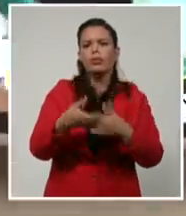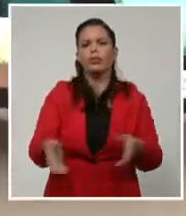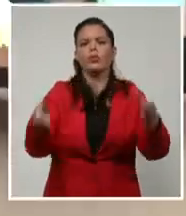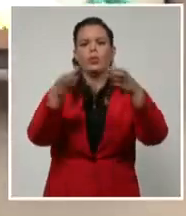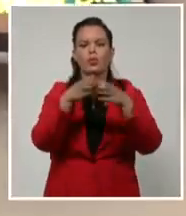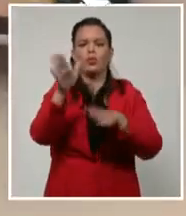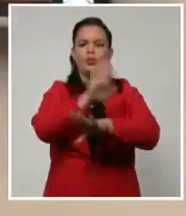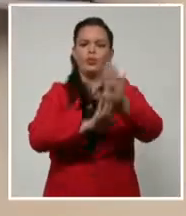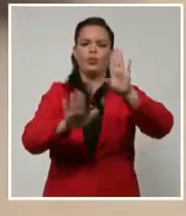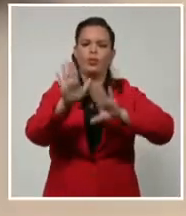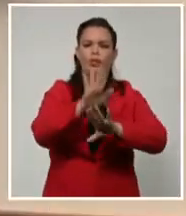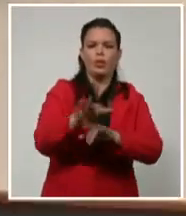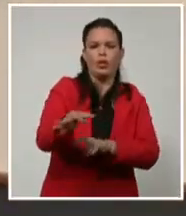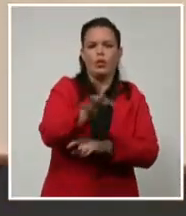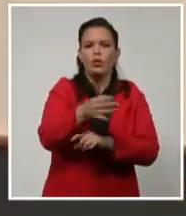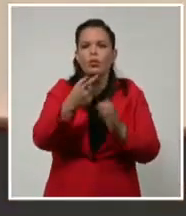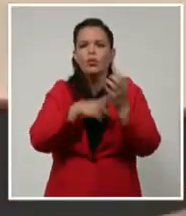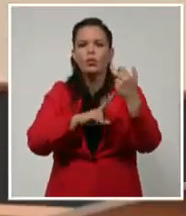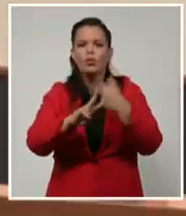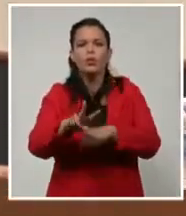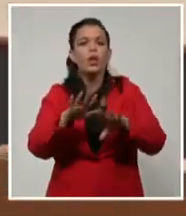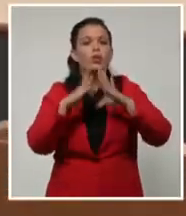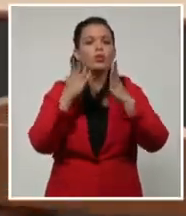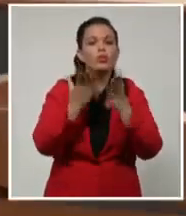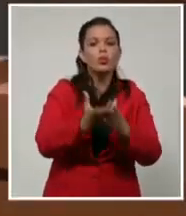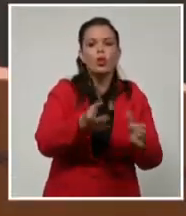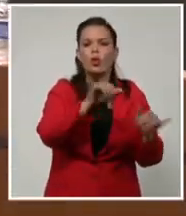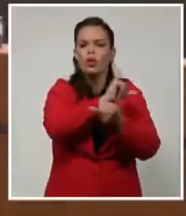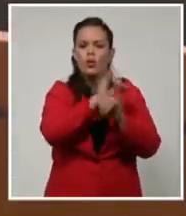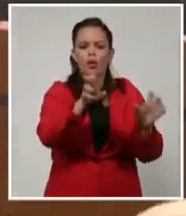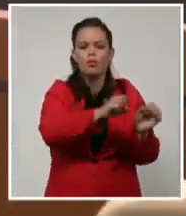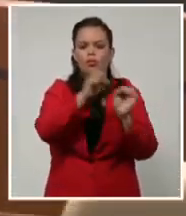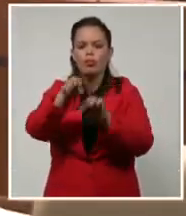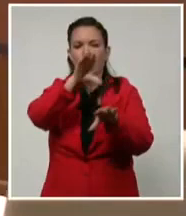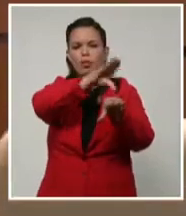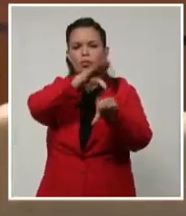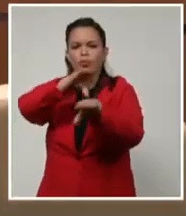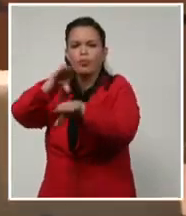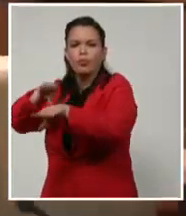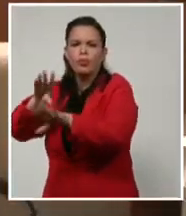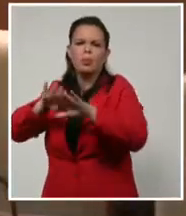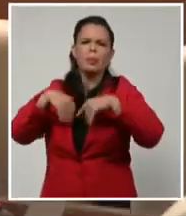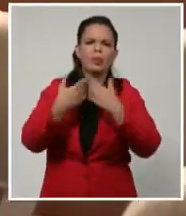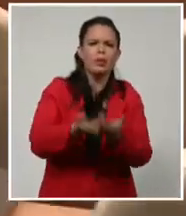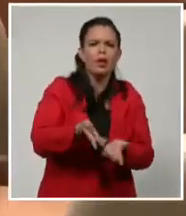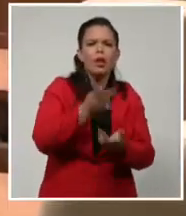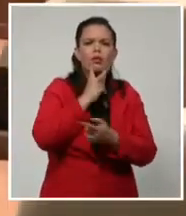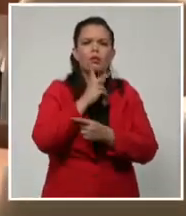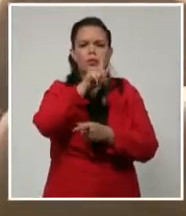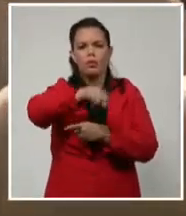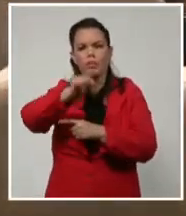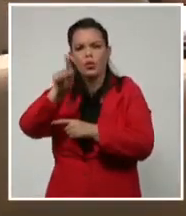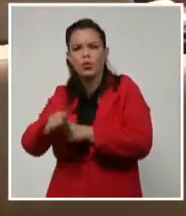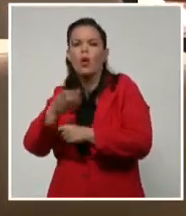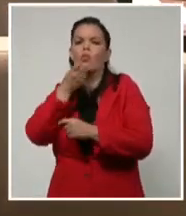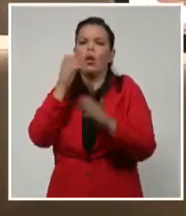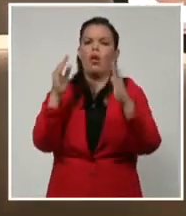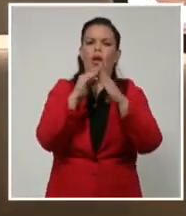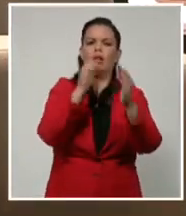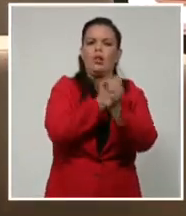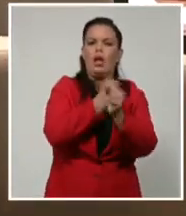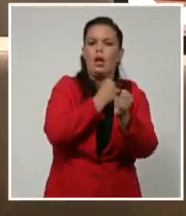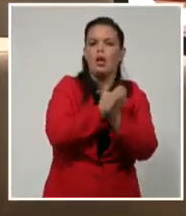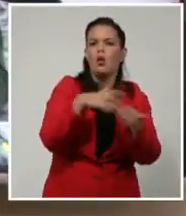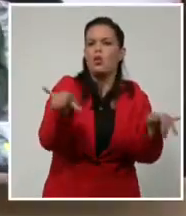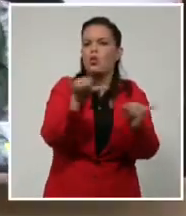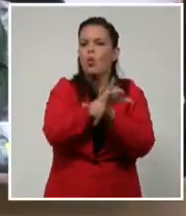Especial atención se ha prestado a la evacuación de personas de las zonas de riesgo, en particular de las zonas costeras del sur, y a la